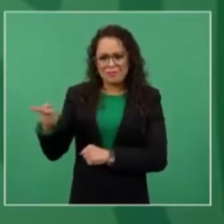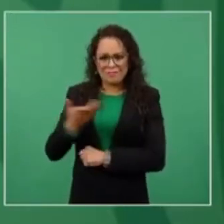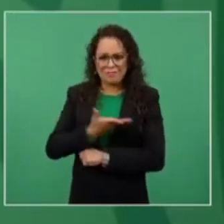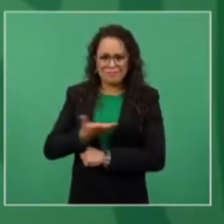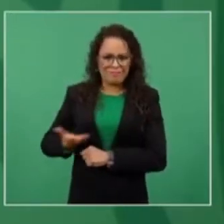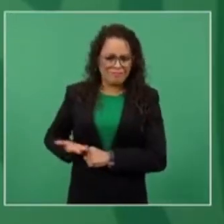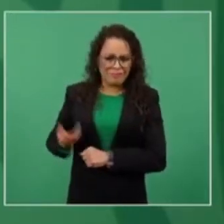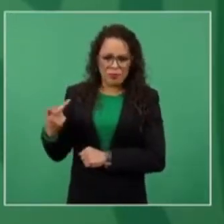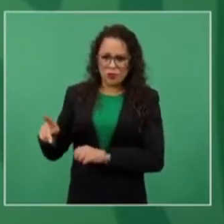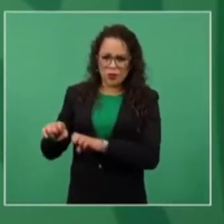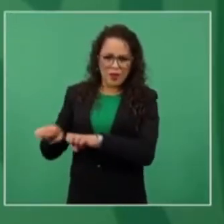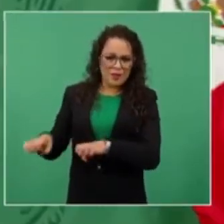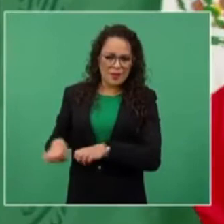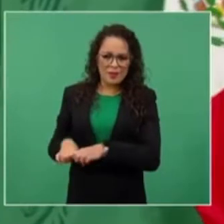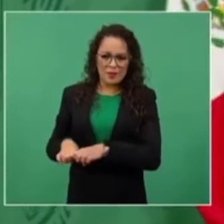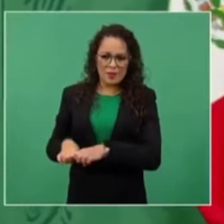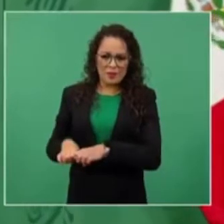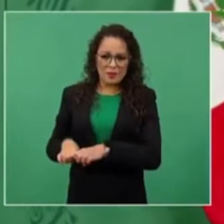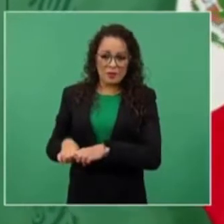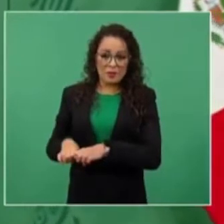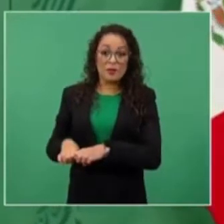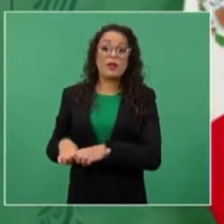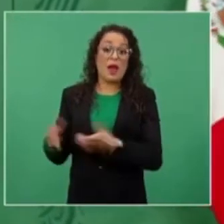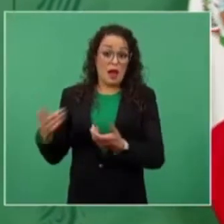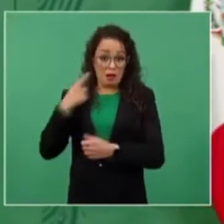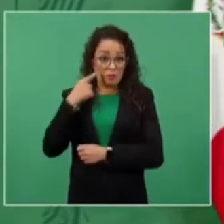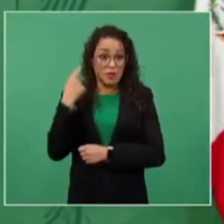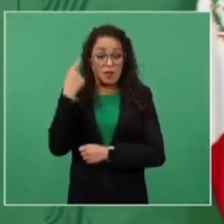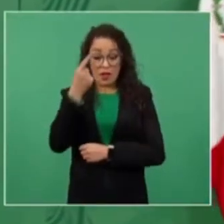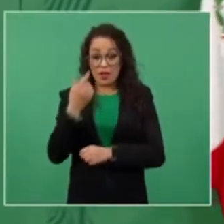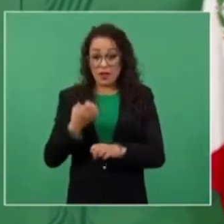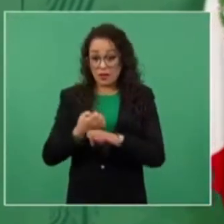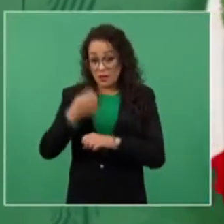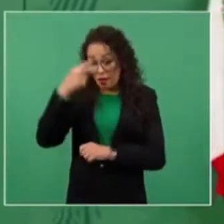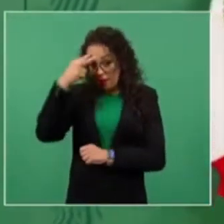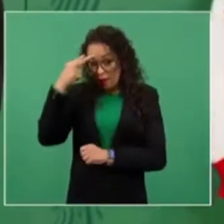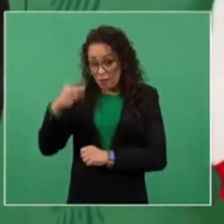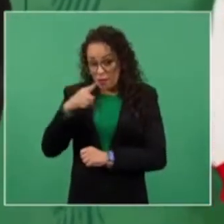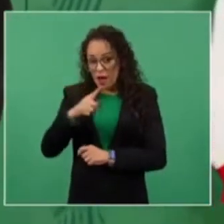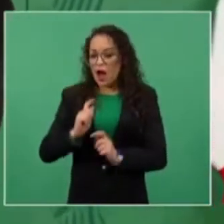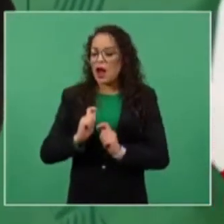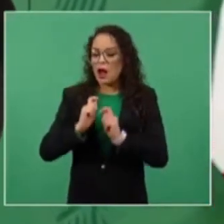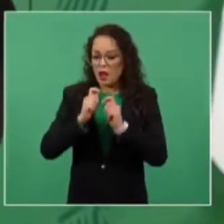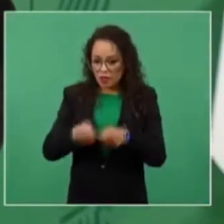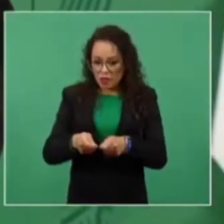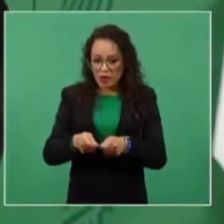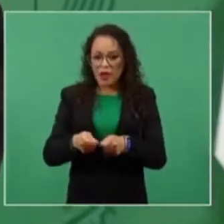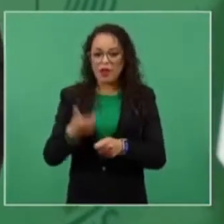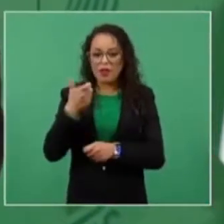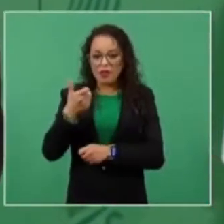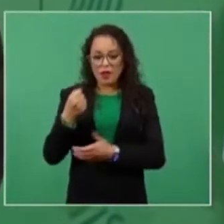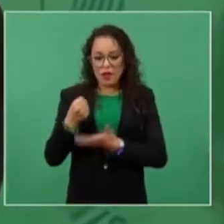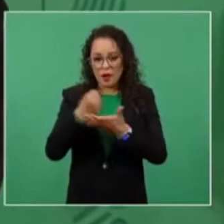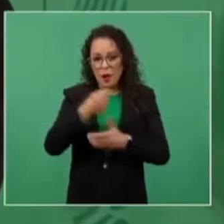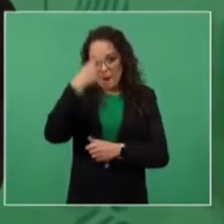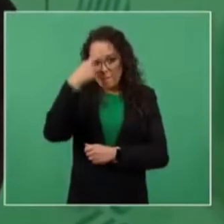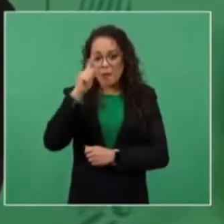presupuesto para entregar materiales de construcción,